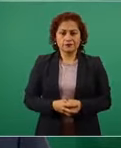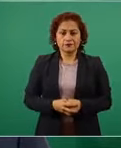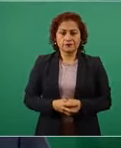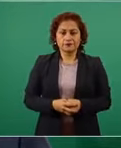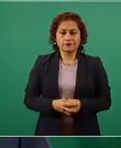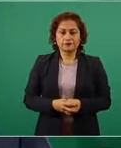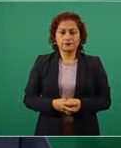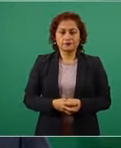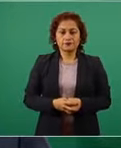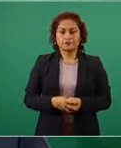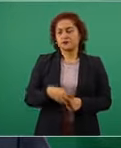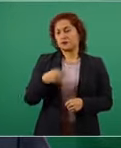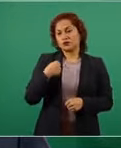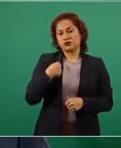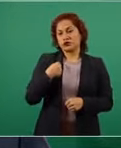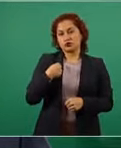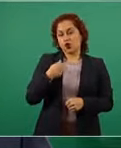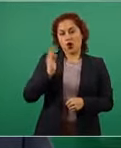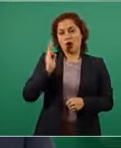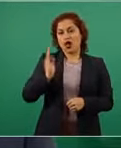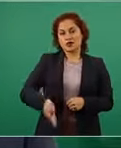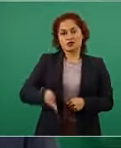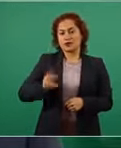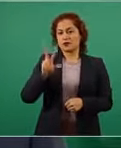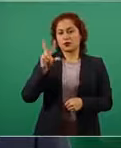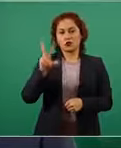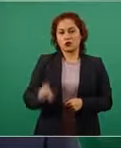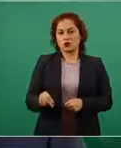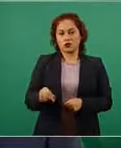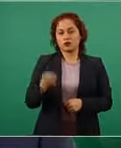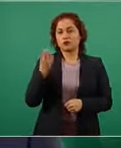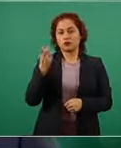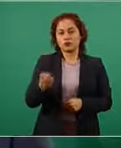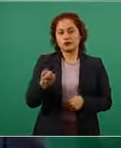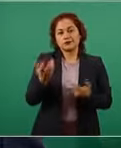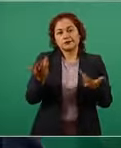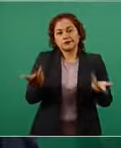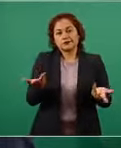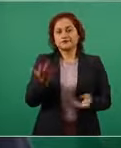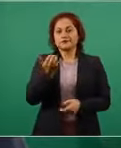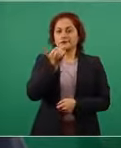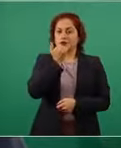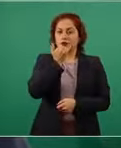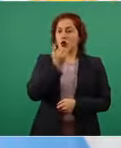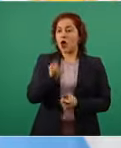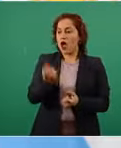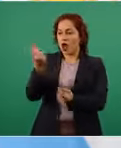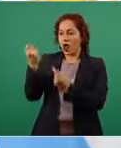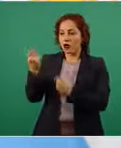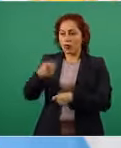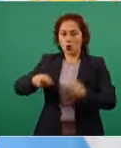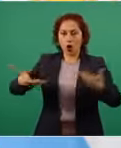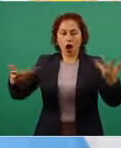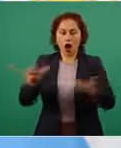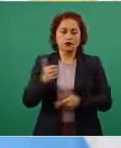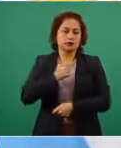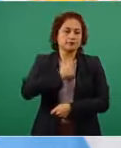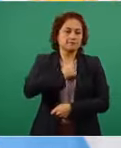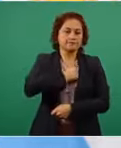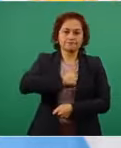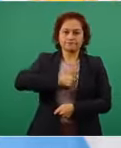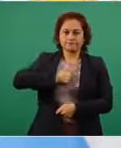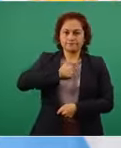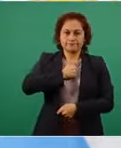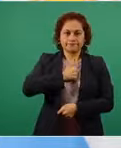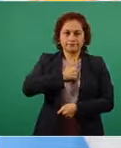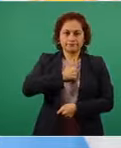no soporto que eso ocurra lamento que algunos lo hayan hecho y ya hablé con mi conducta